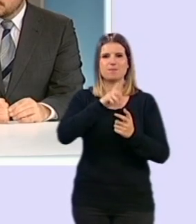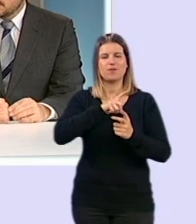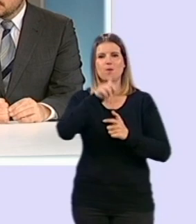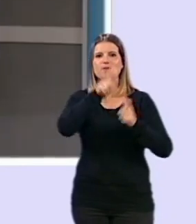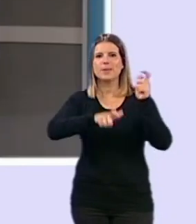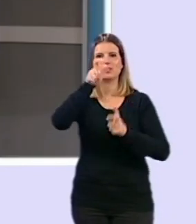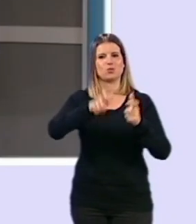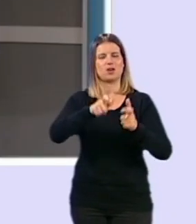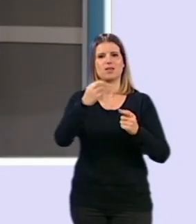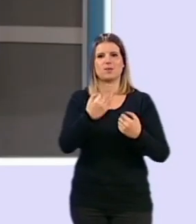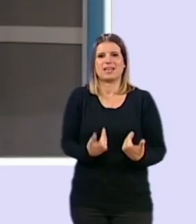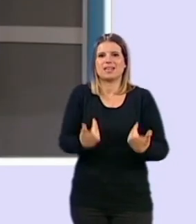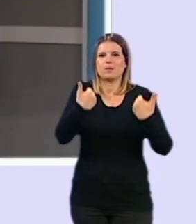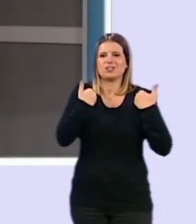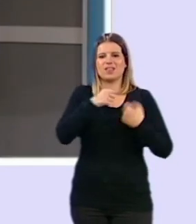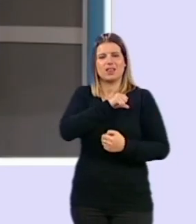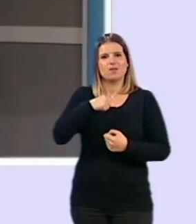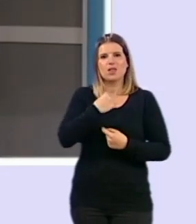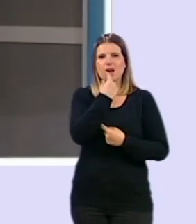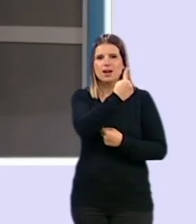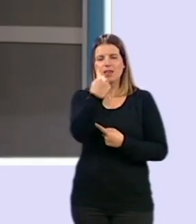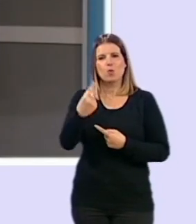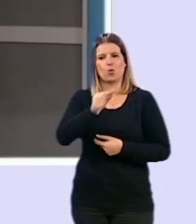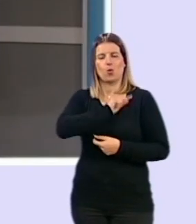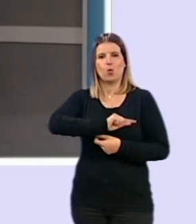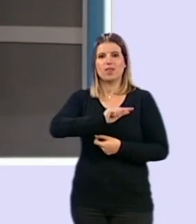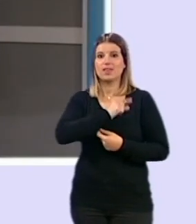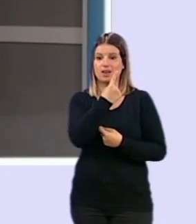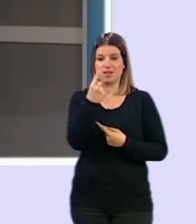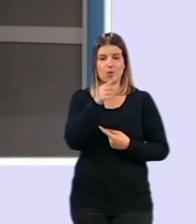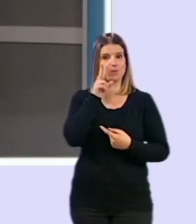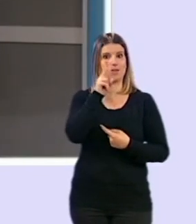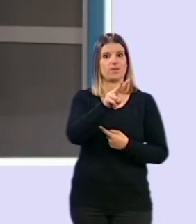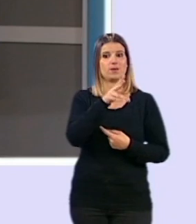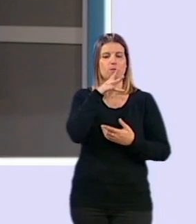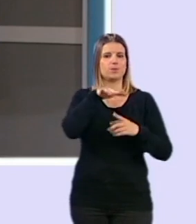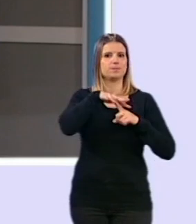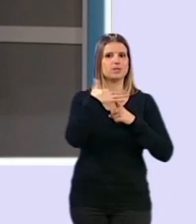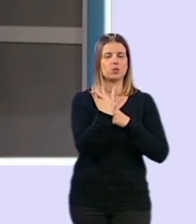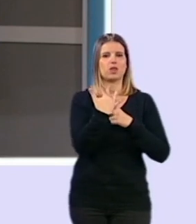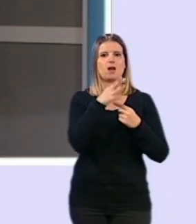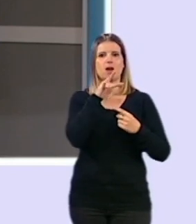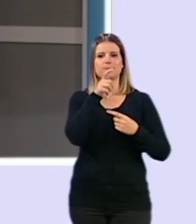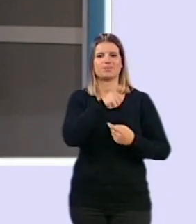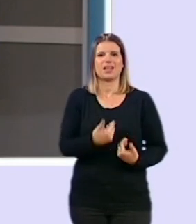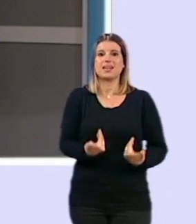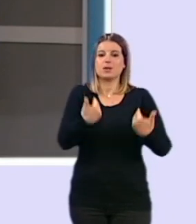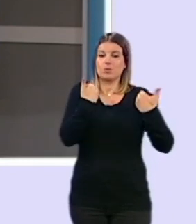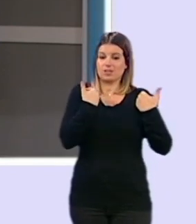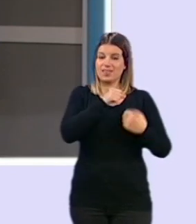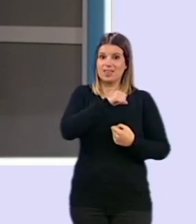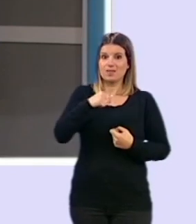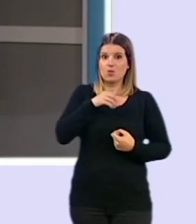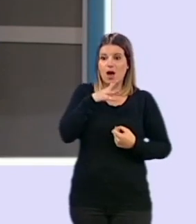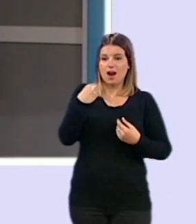responsabilidad individual que ahora también, en este momento que estamos viendo, en el que esa responsabilidad individual que estamos